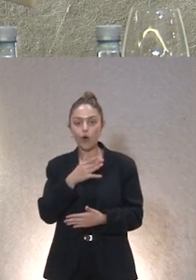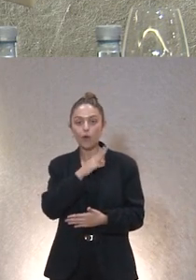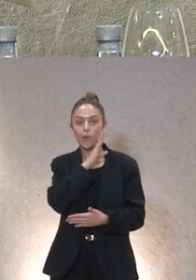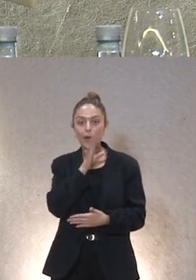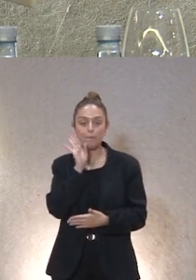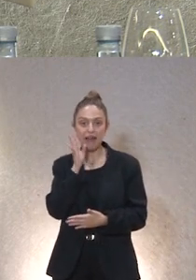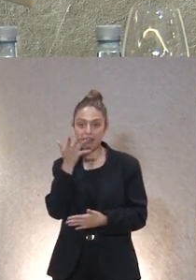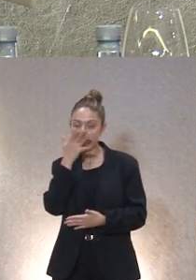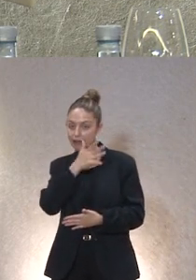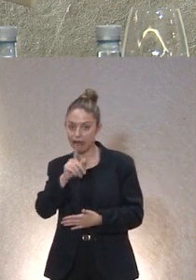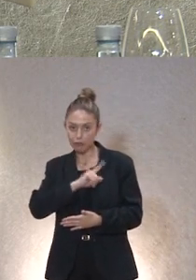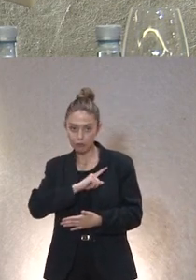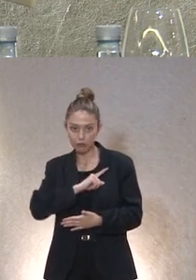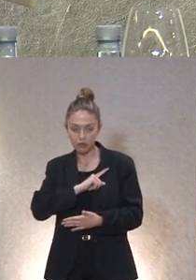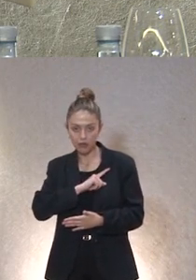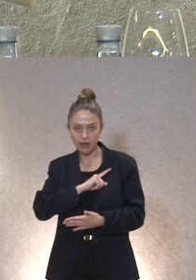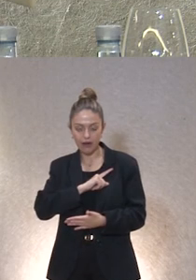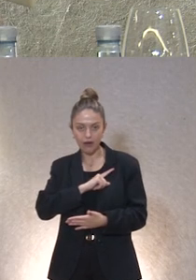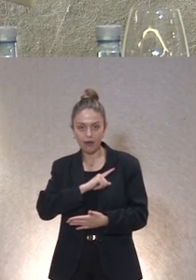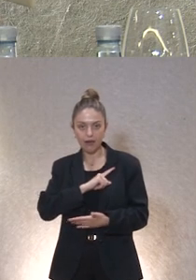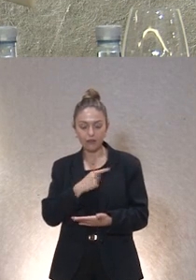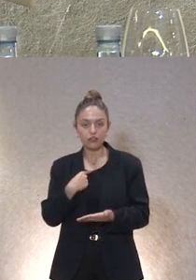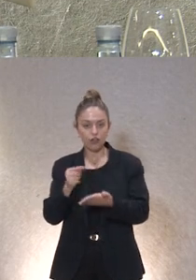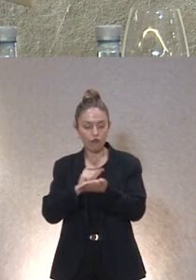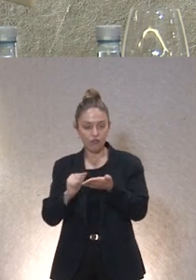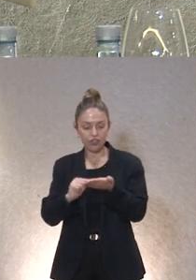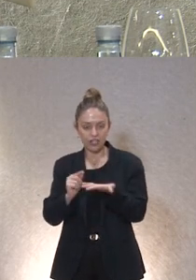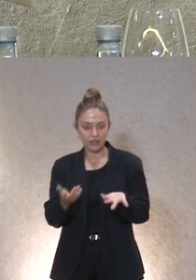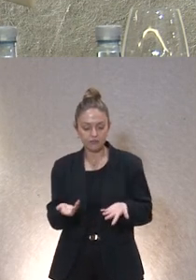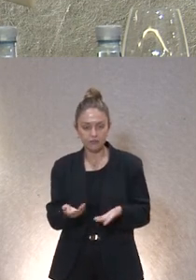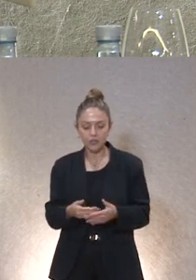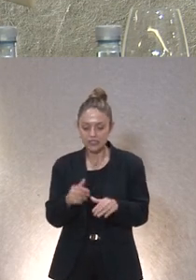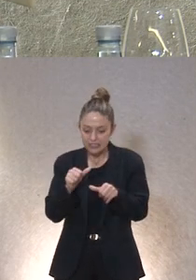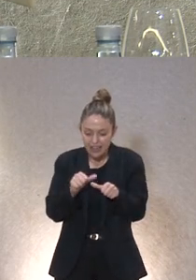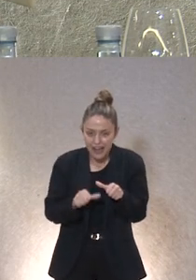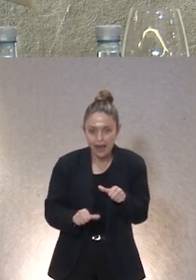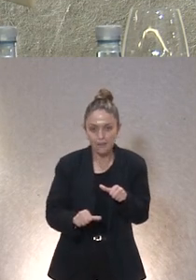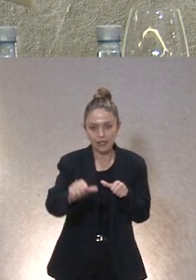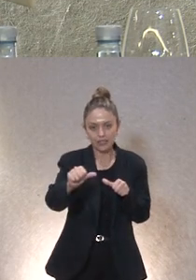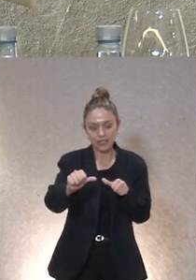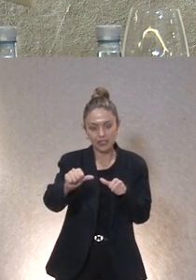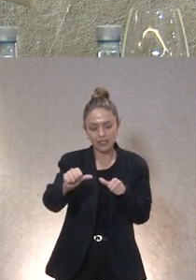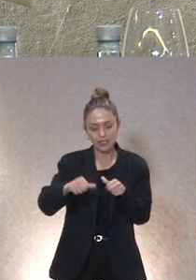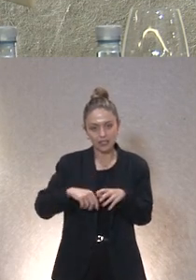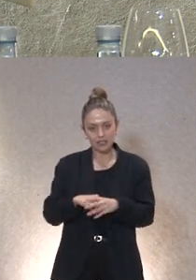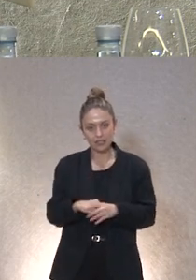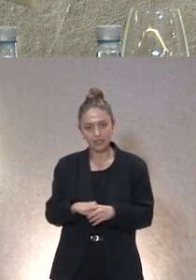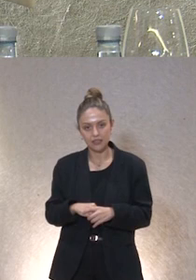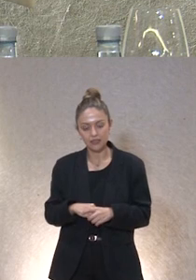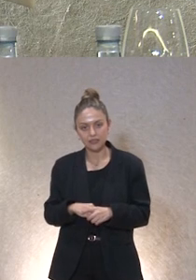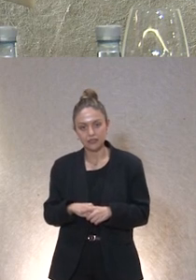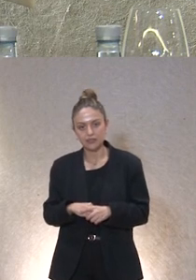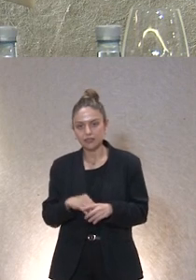de la menor y nos llegó a nuestras oficinas directamente entonces a partir de ahí tienes directamente